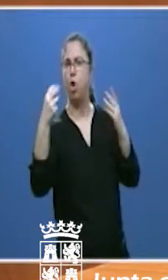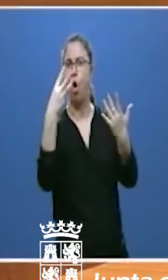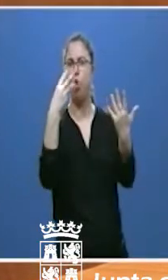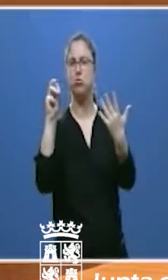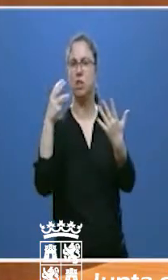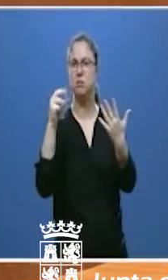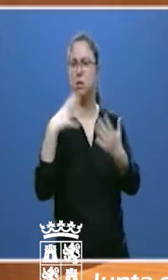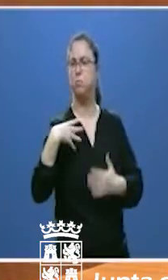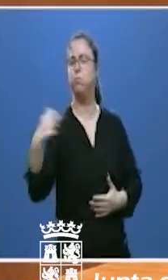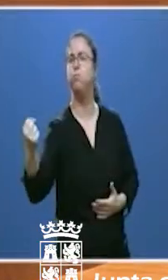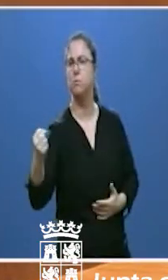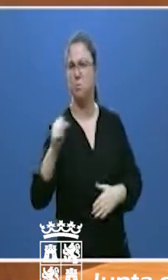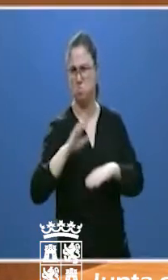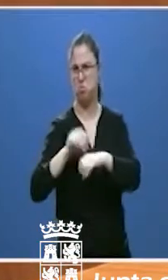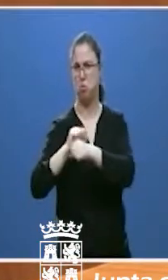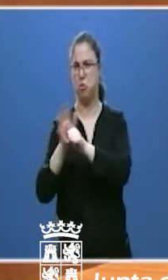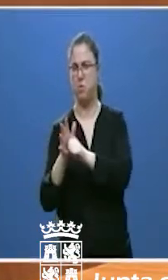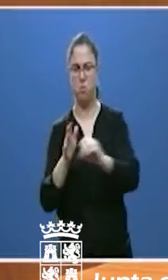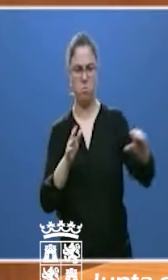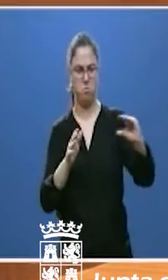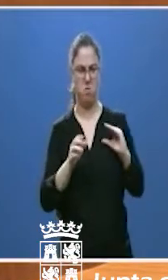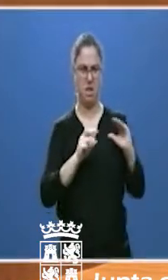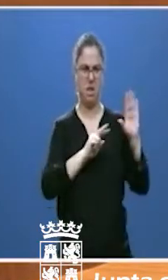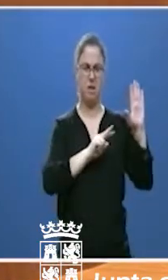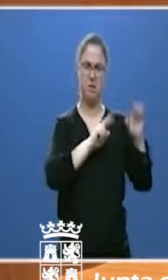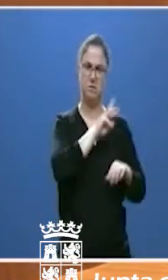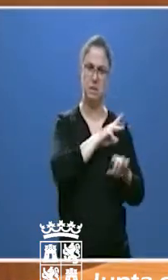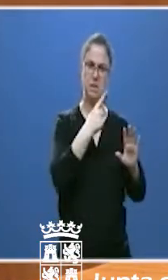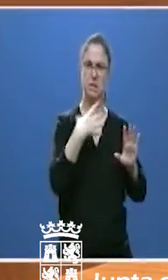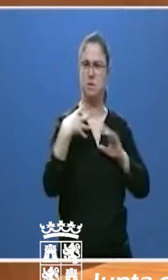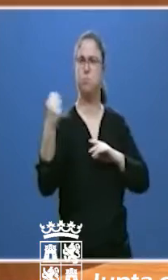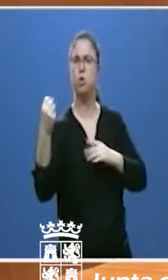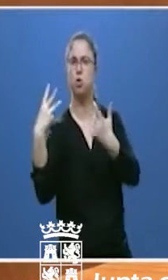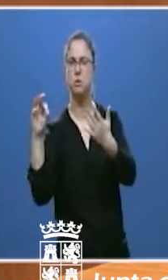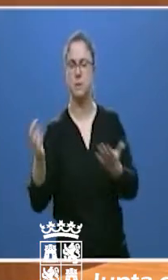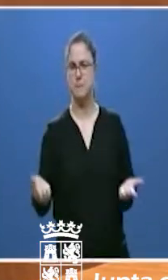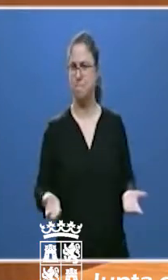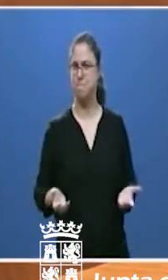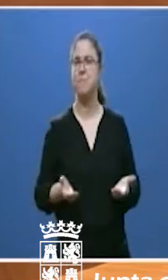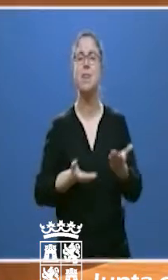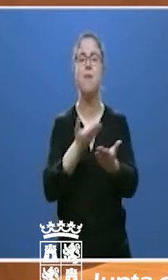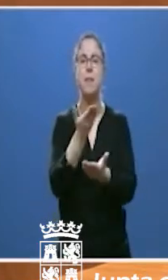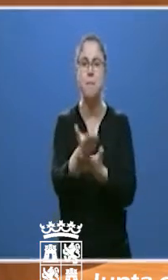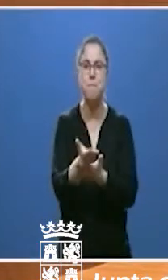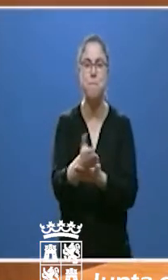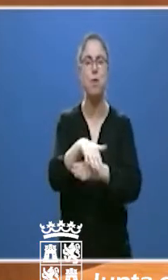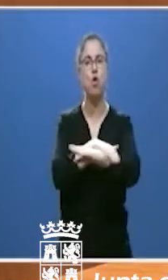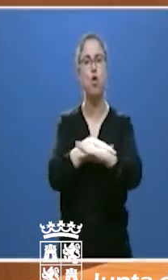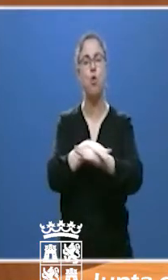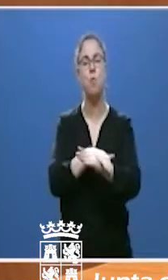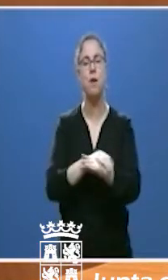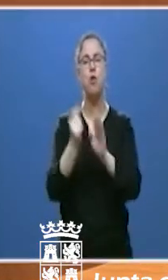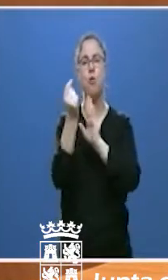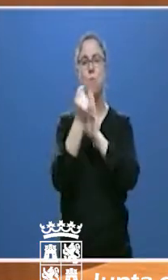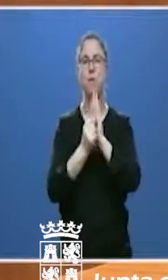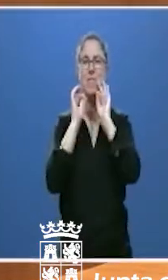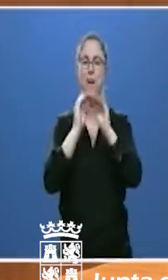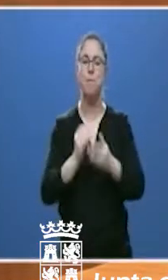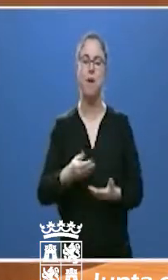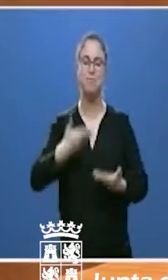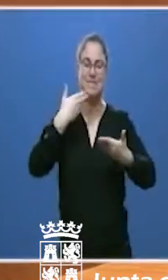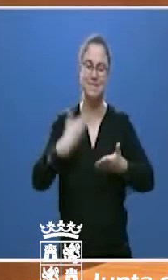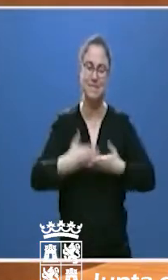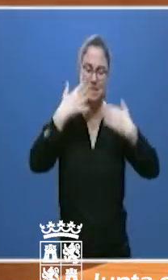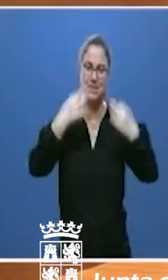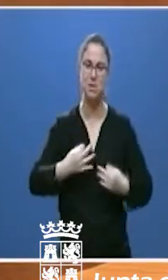millones de euros. Debemos pedir al Gobierno medidas para garantizar la financiación del Estado autonómico, que con